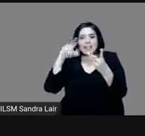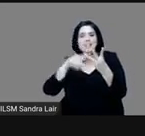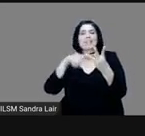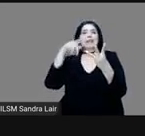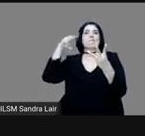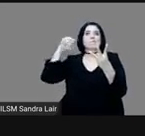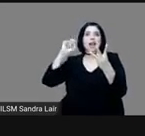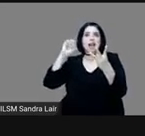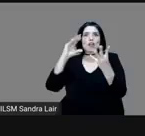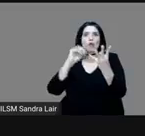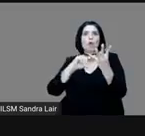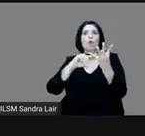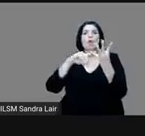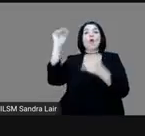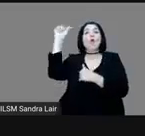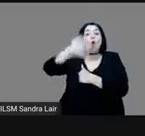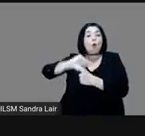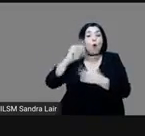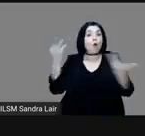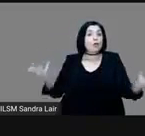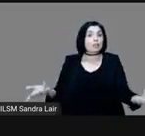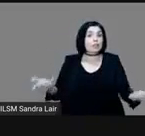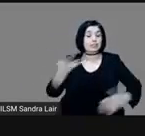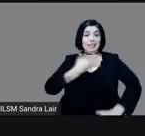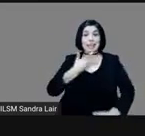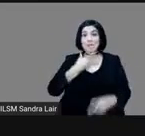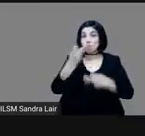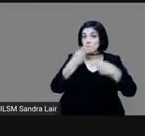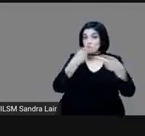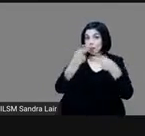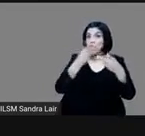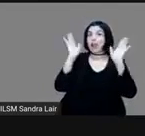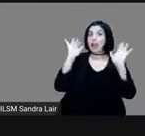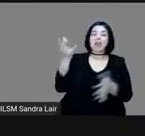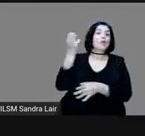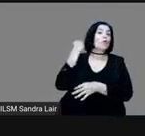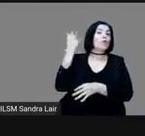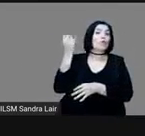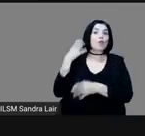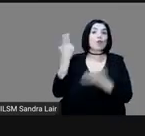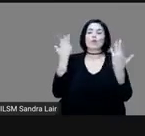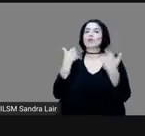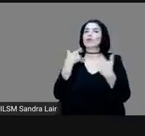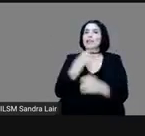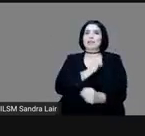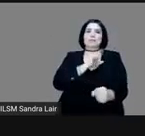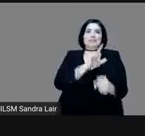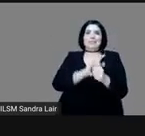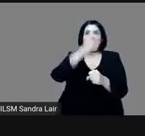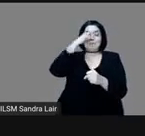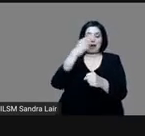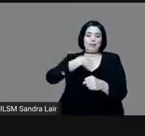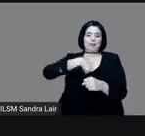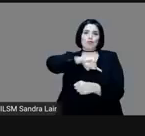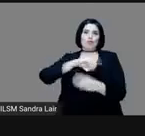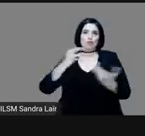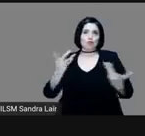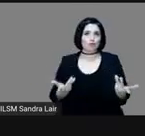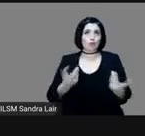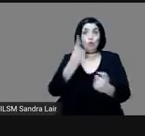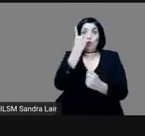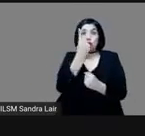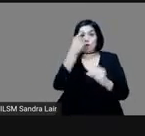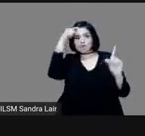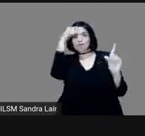Cervera, y el día de hoy, pues, les tenemos preparado a una conferencia muy, especial para nosotros, con uno de los